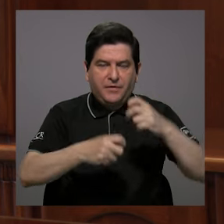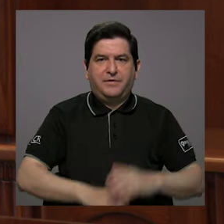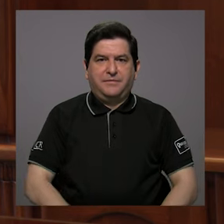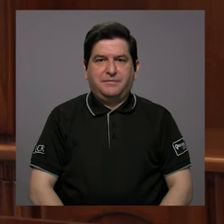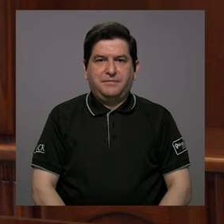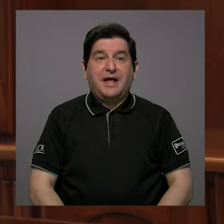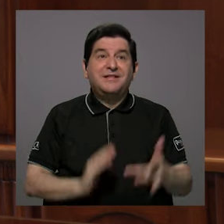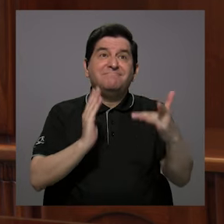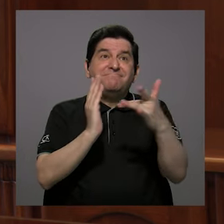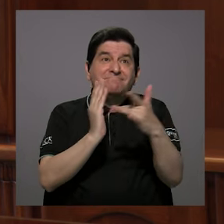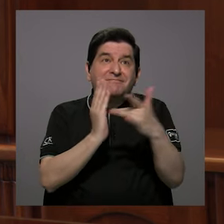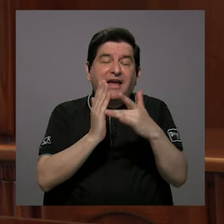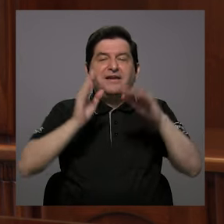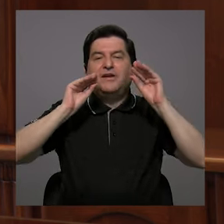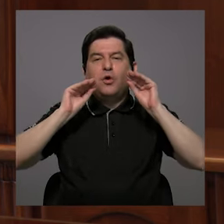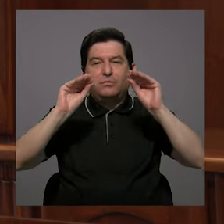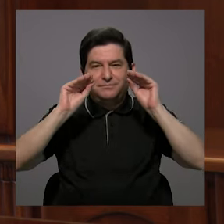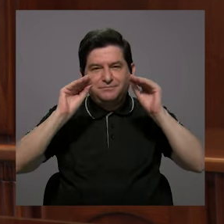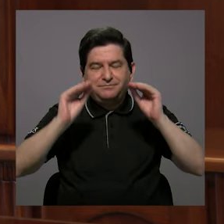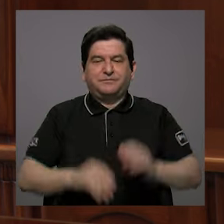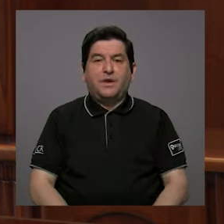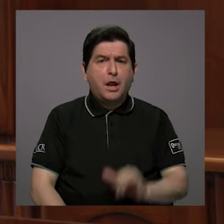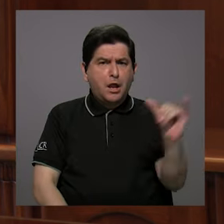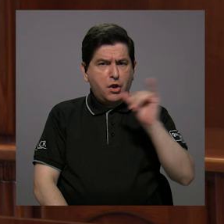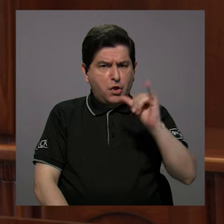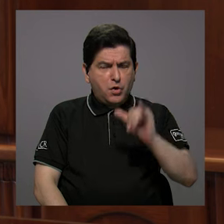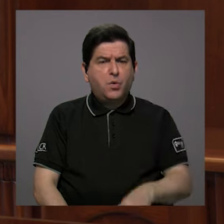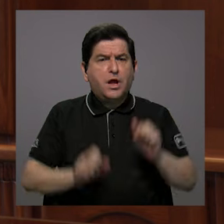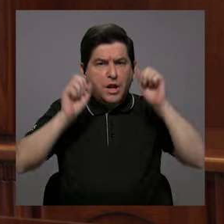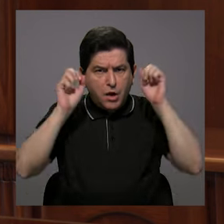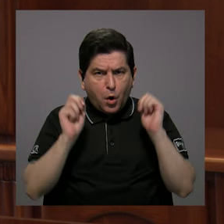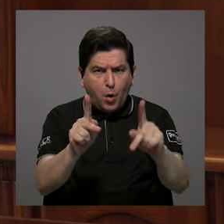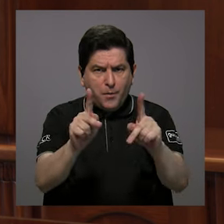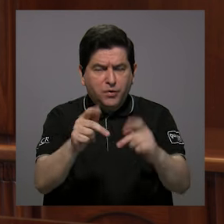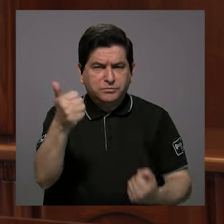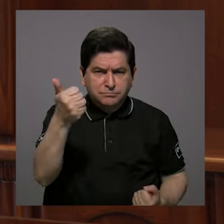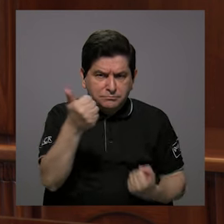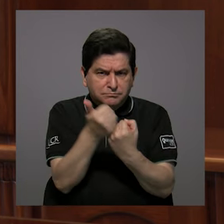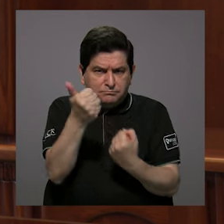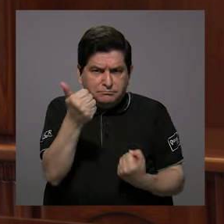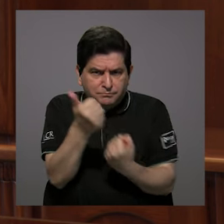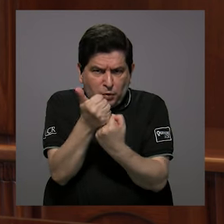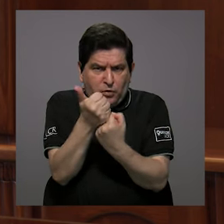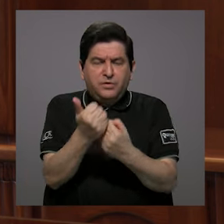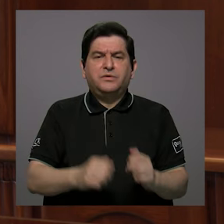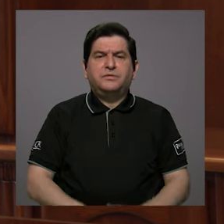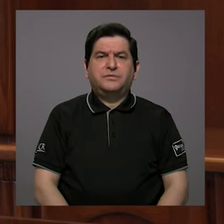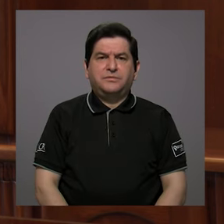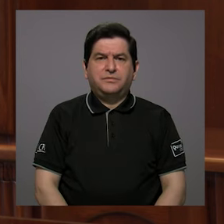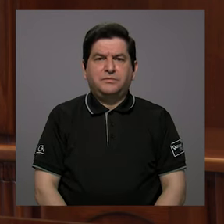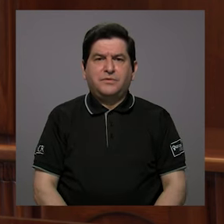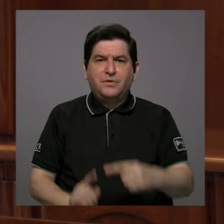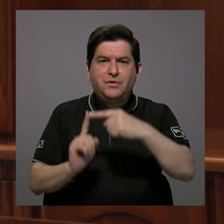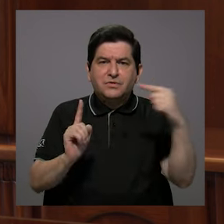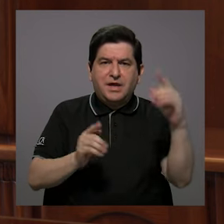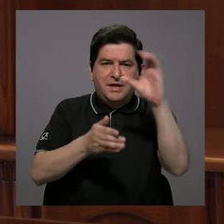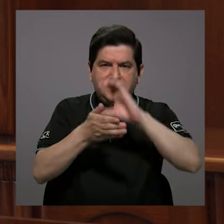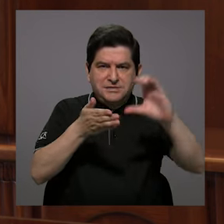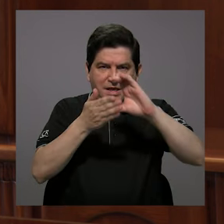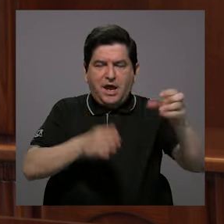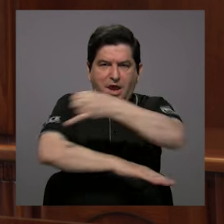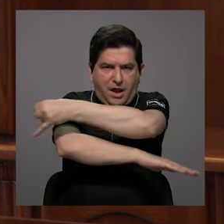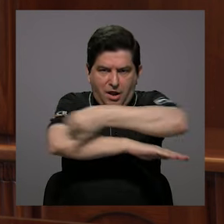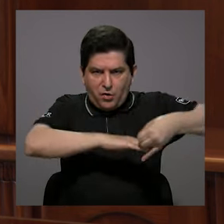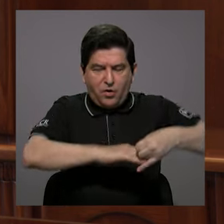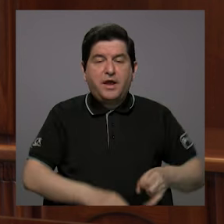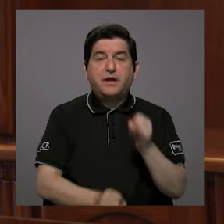técnico o académico, y al mismo tiempo vio la oportunidad de apoyarse en el Colegio